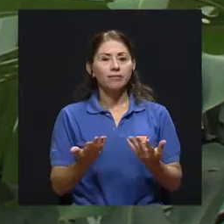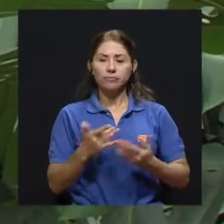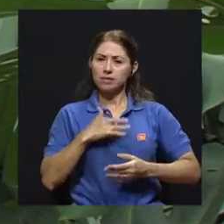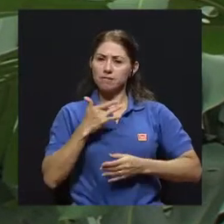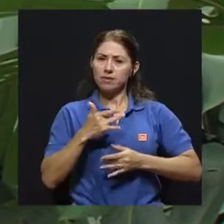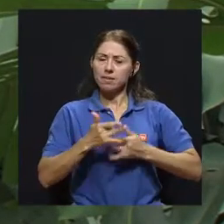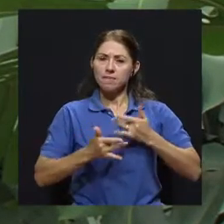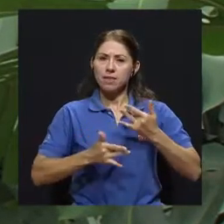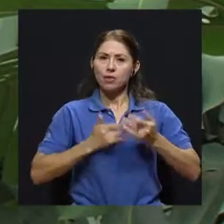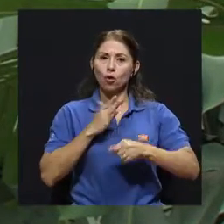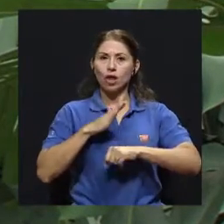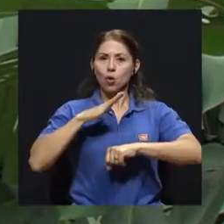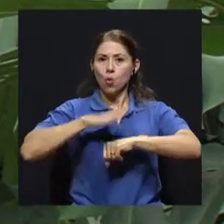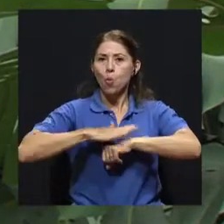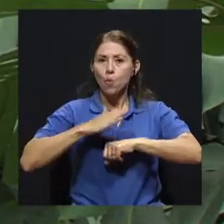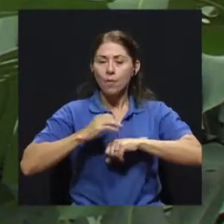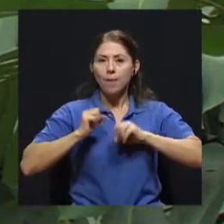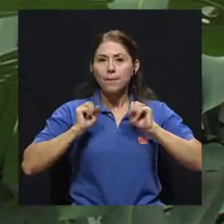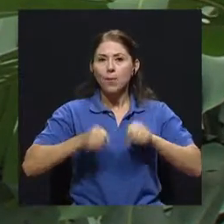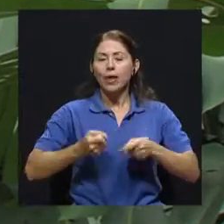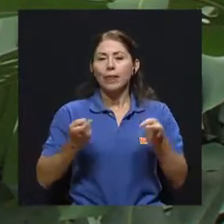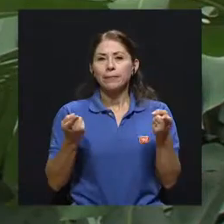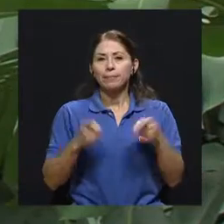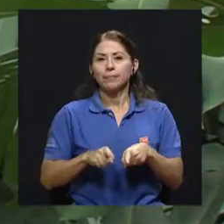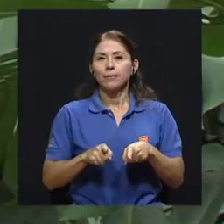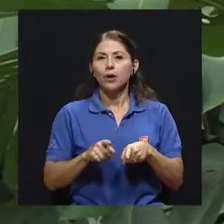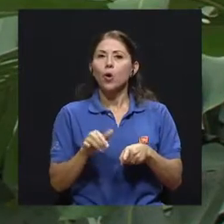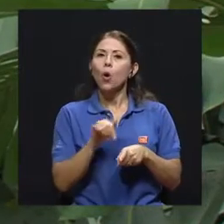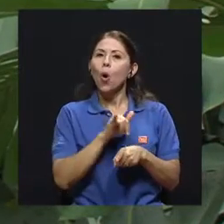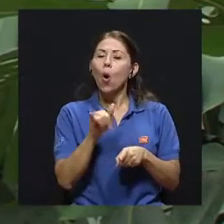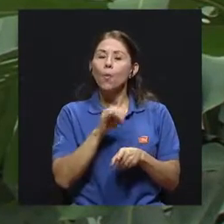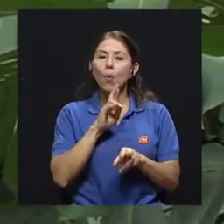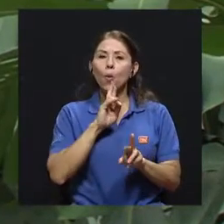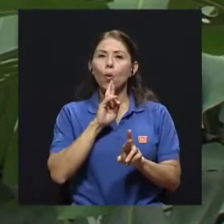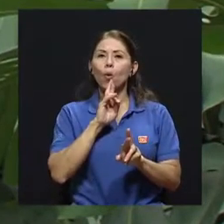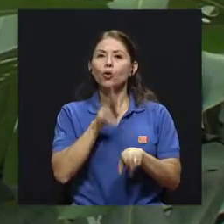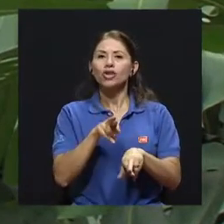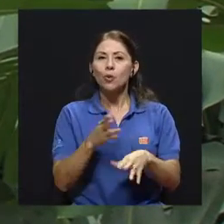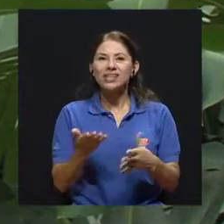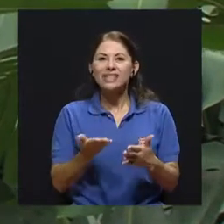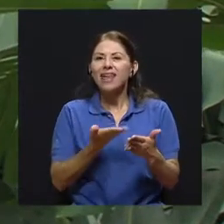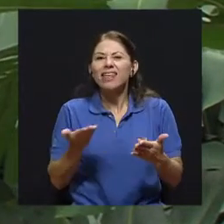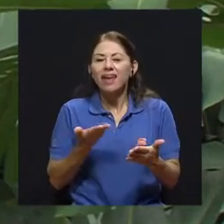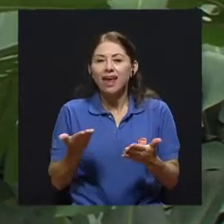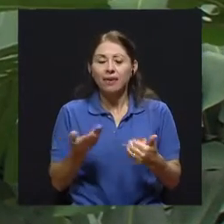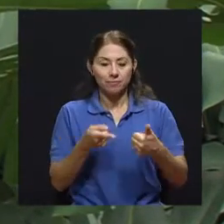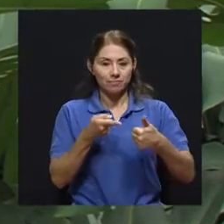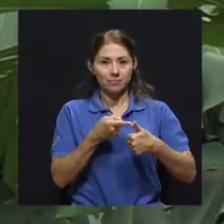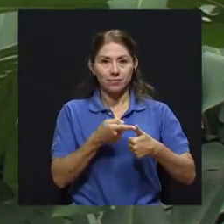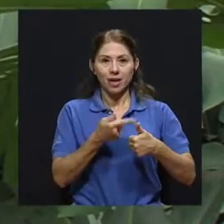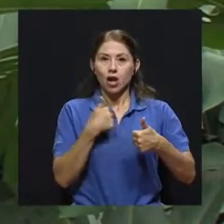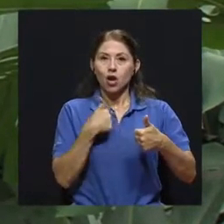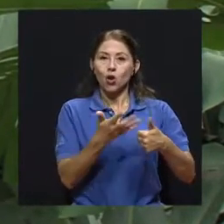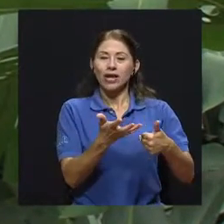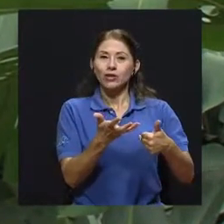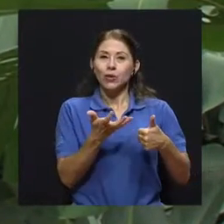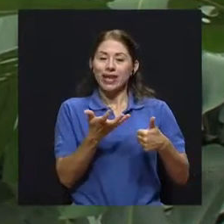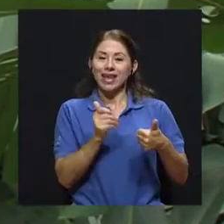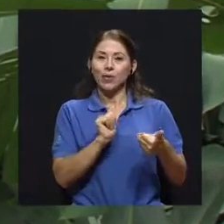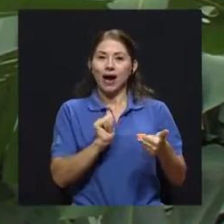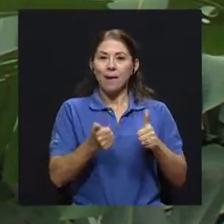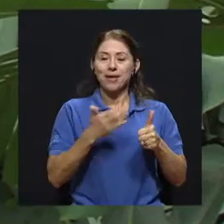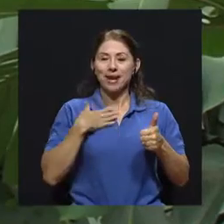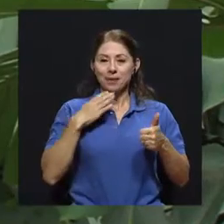emerger como una consecuencia o como consecuencia del choque entre lo que yo quisiera